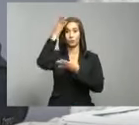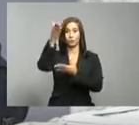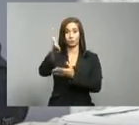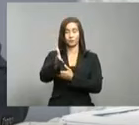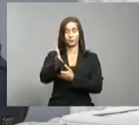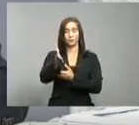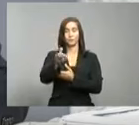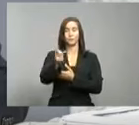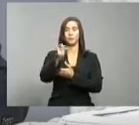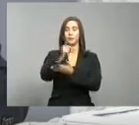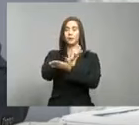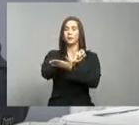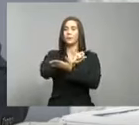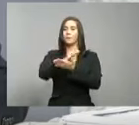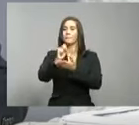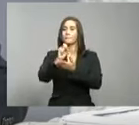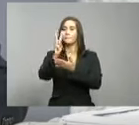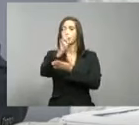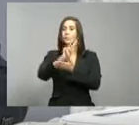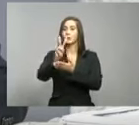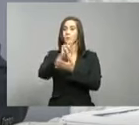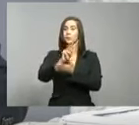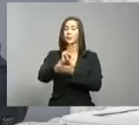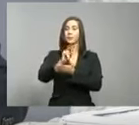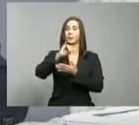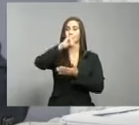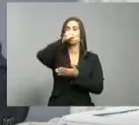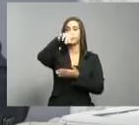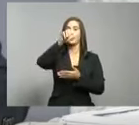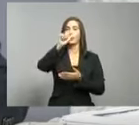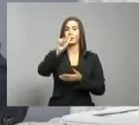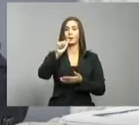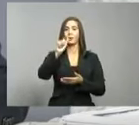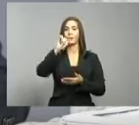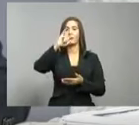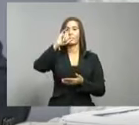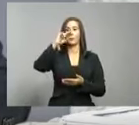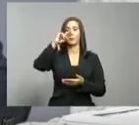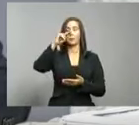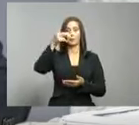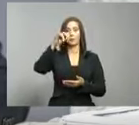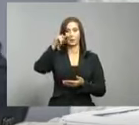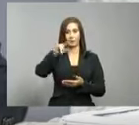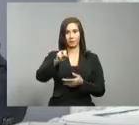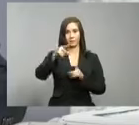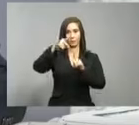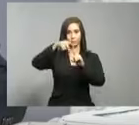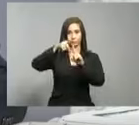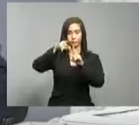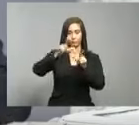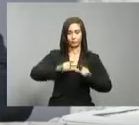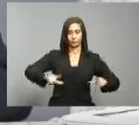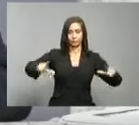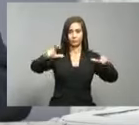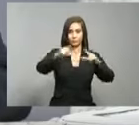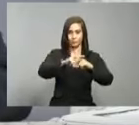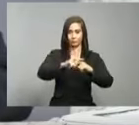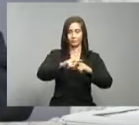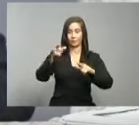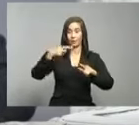programada la intervención del municipio de Jaina, en San Cristóbal, con una intervención